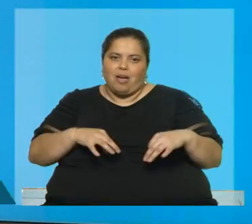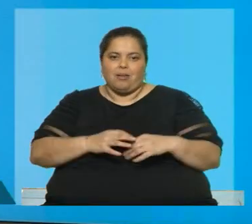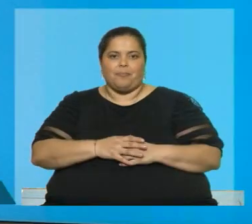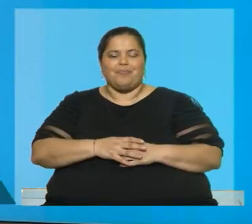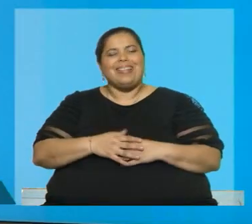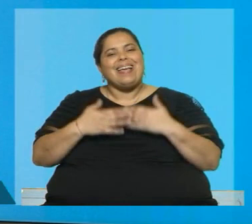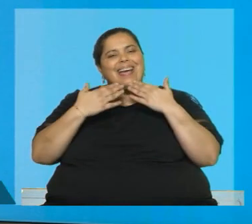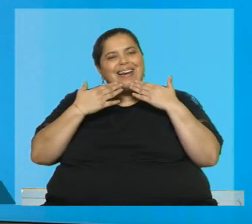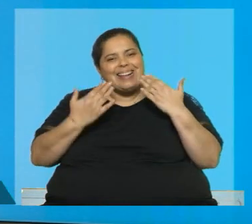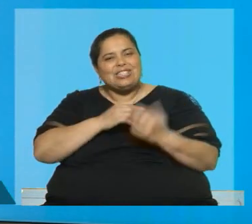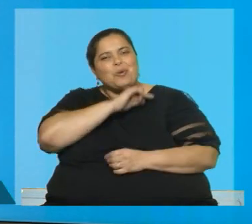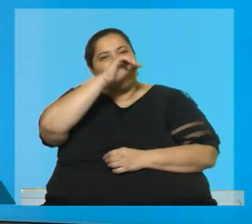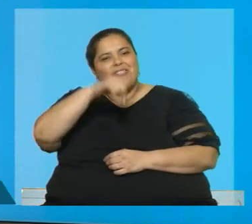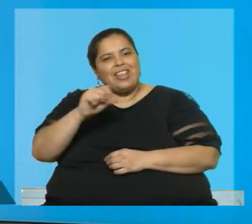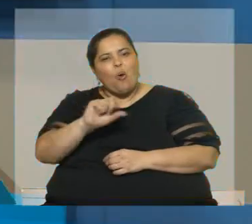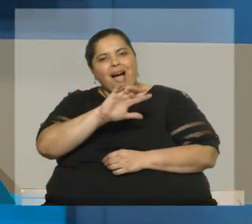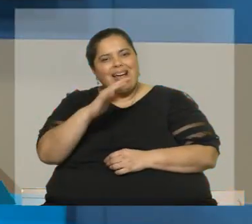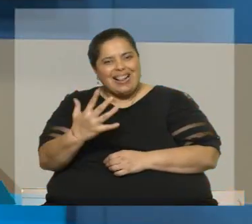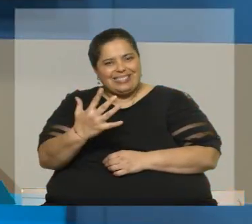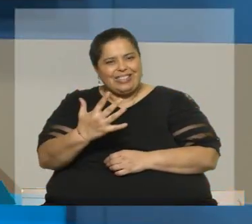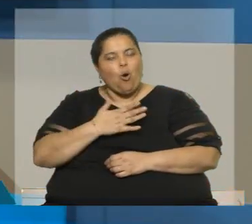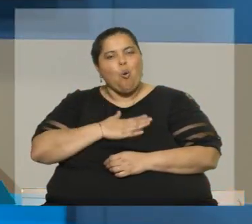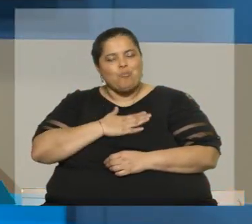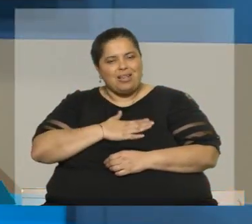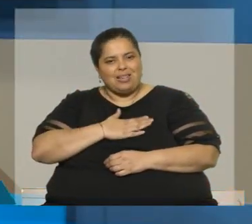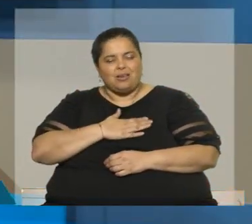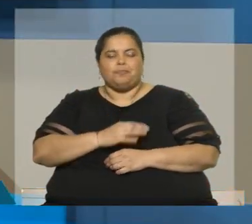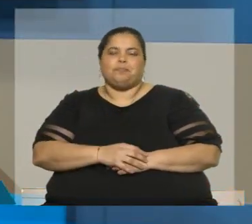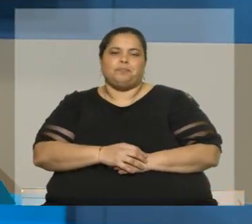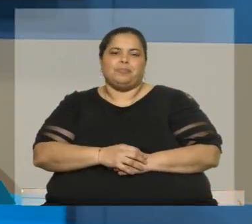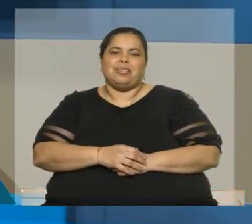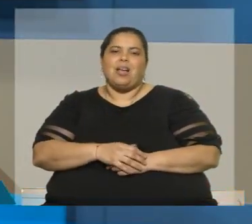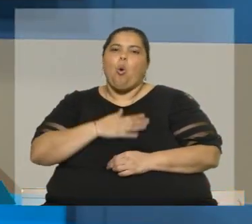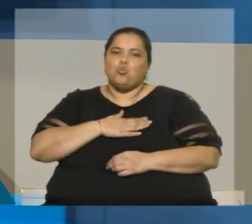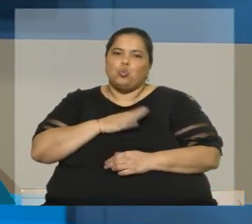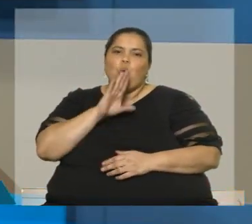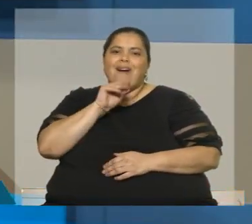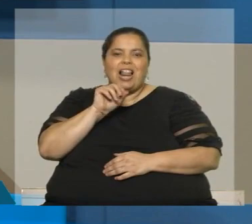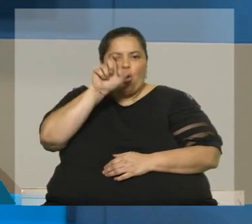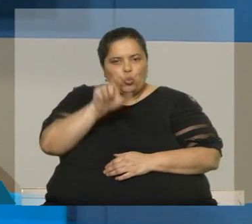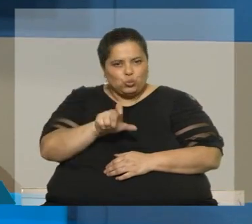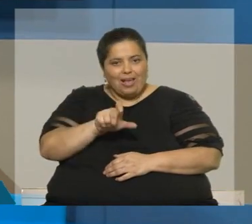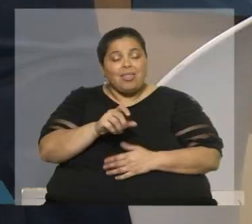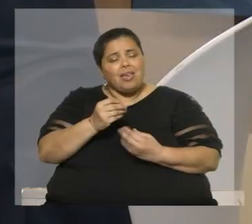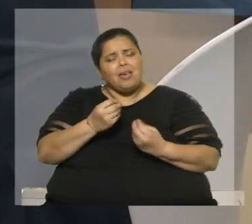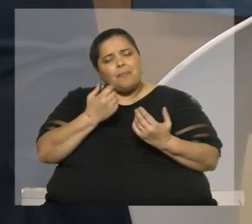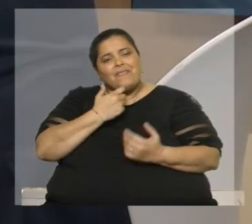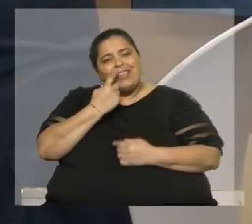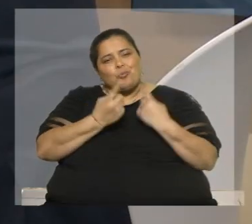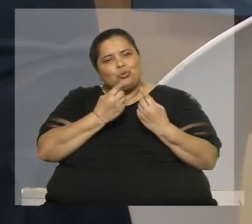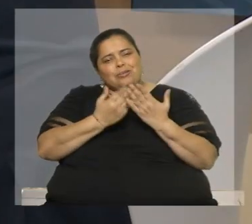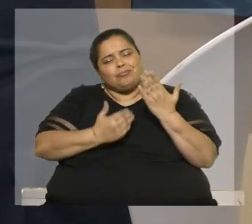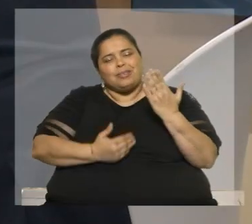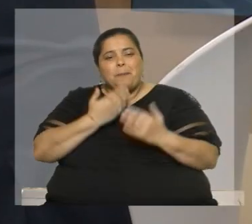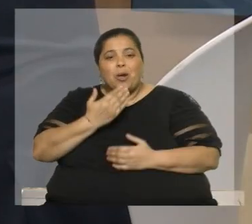Cáñez, gracias por haber venido a Canal 5. Un placer. Ha sido un gusto hablar con usted y bueno, me quedan unas cuantas preguntas igual, pero